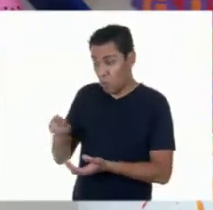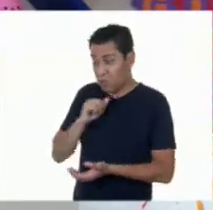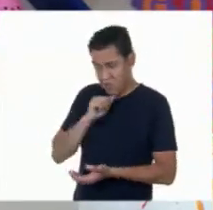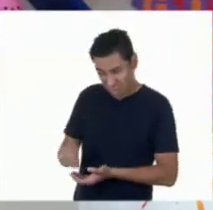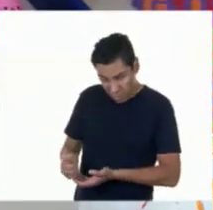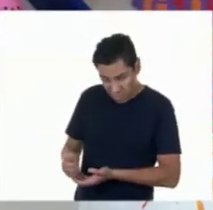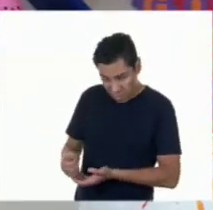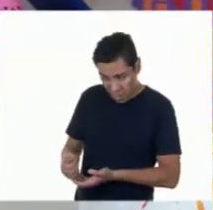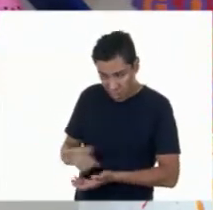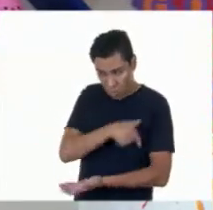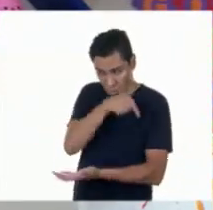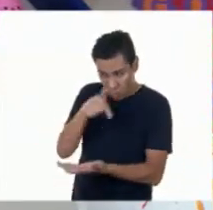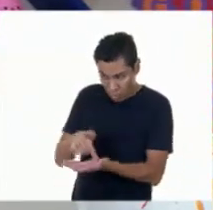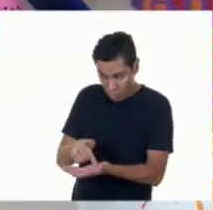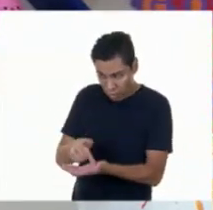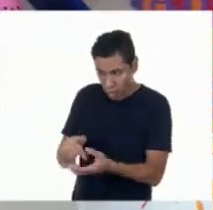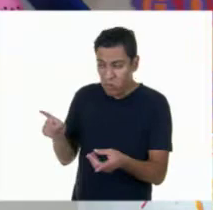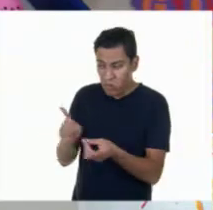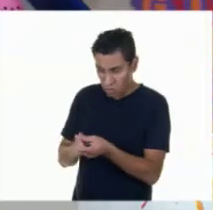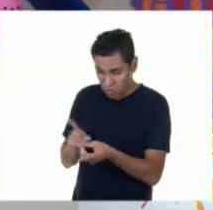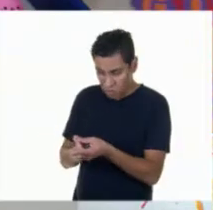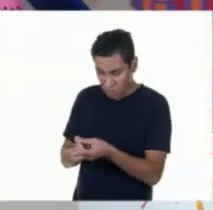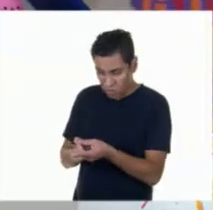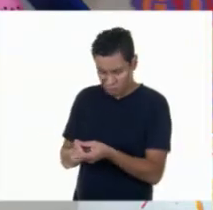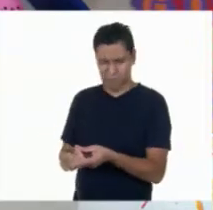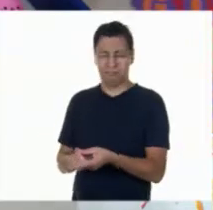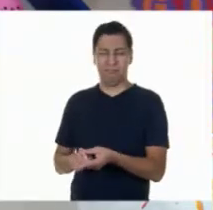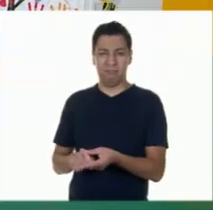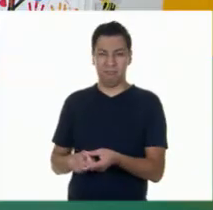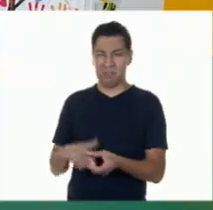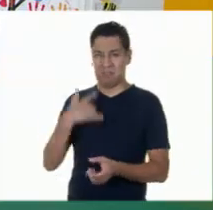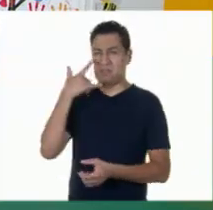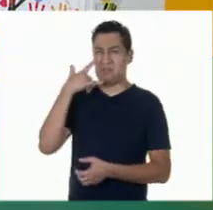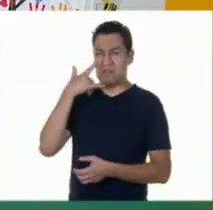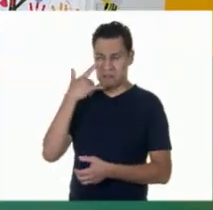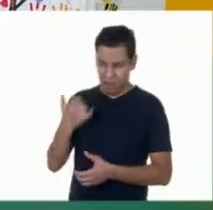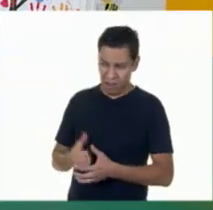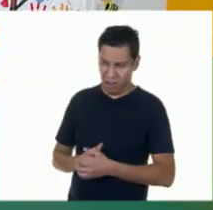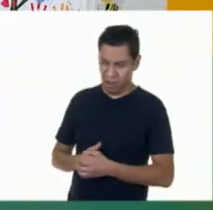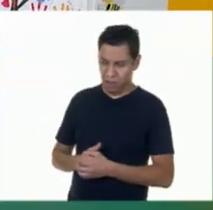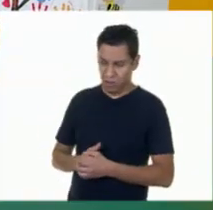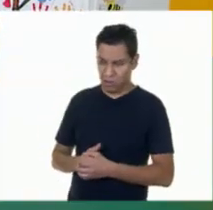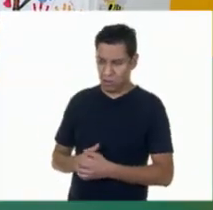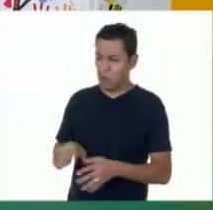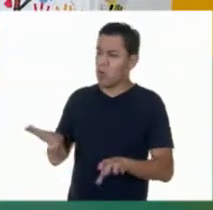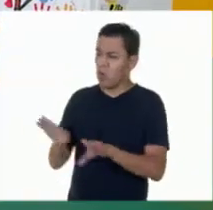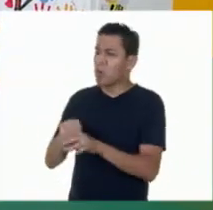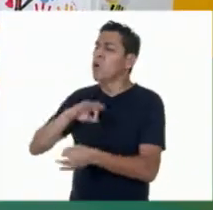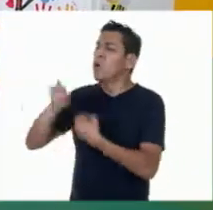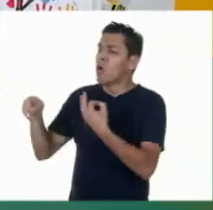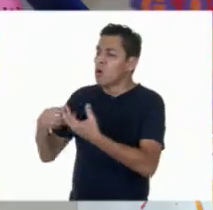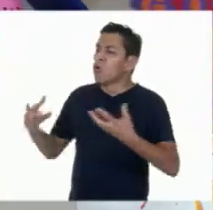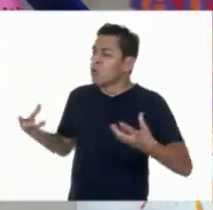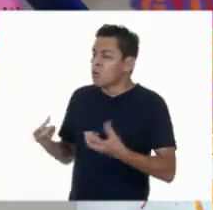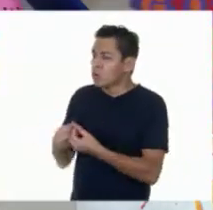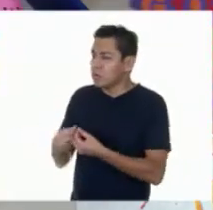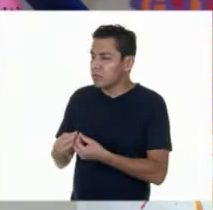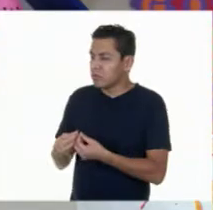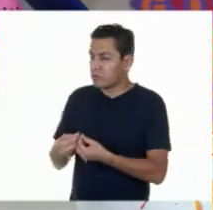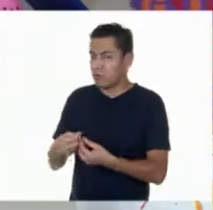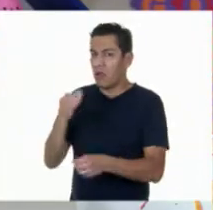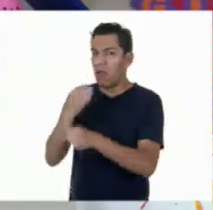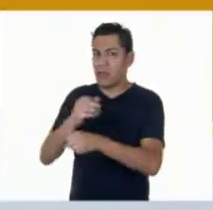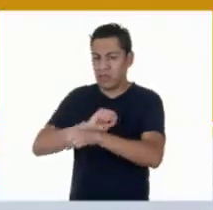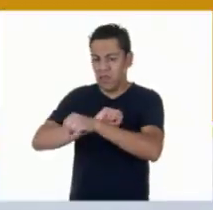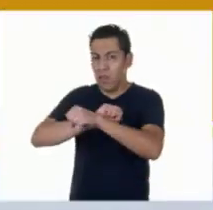dirección del lugar donde se reunirían. Y me parece más extraño que los hayan invitado a una